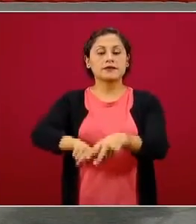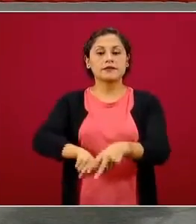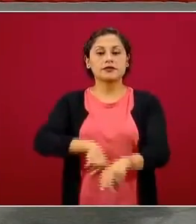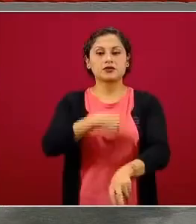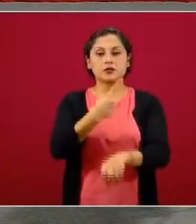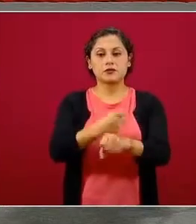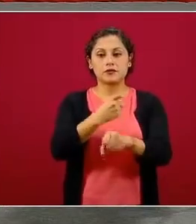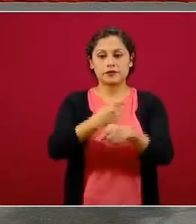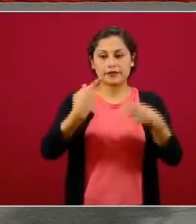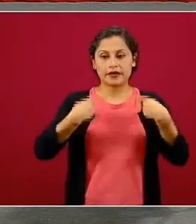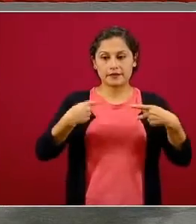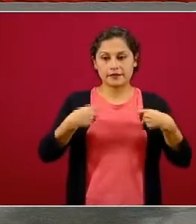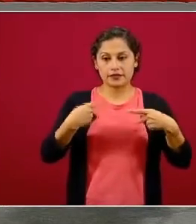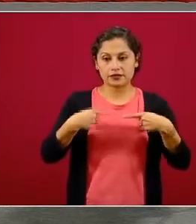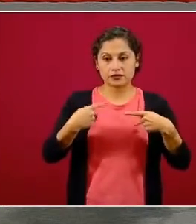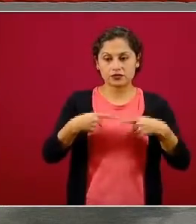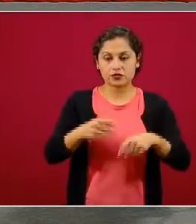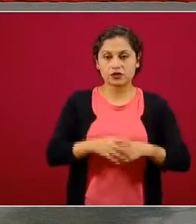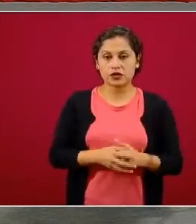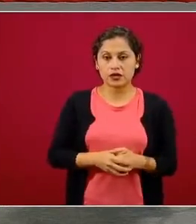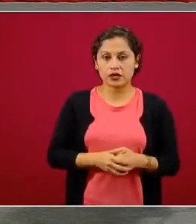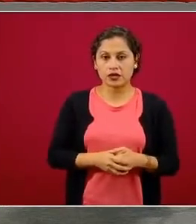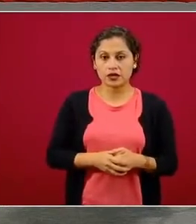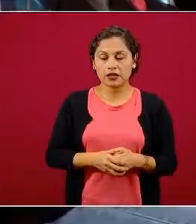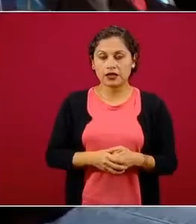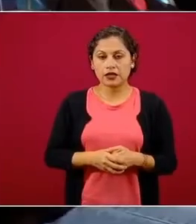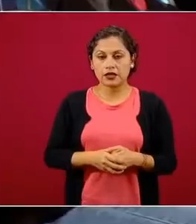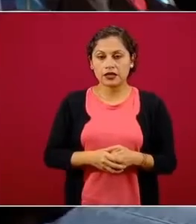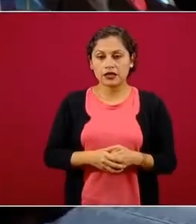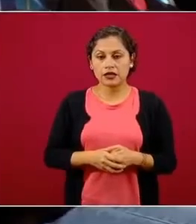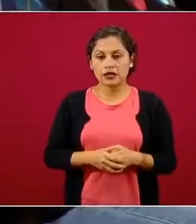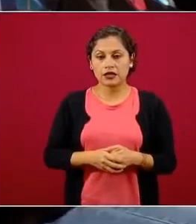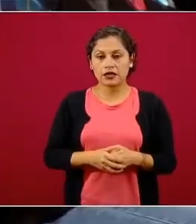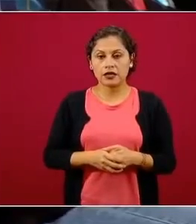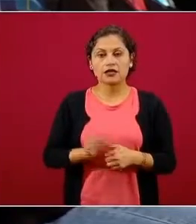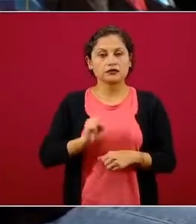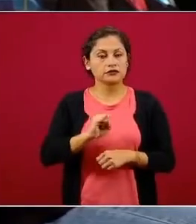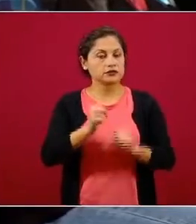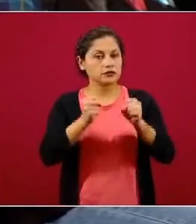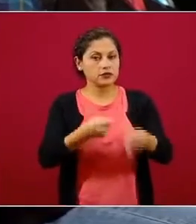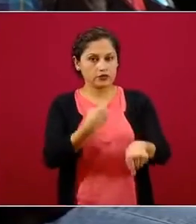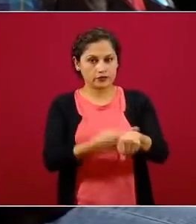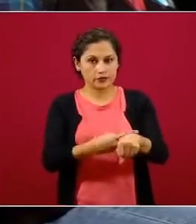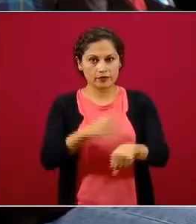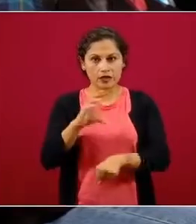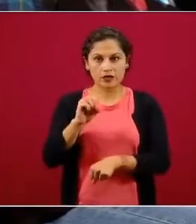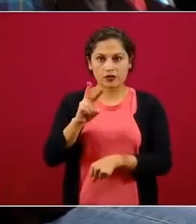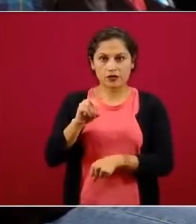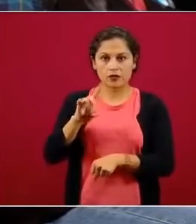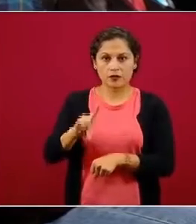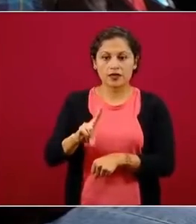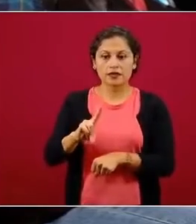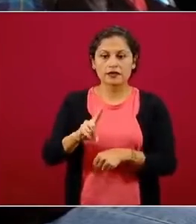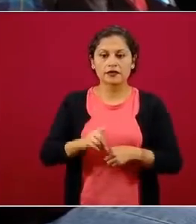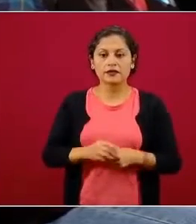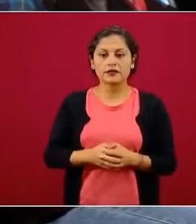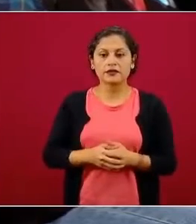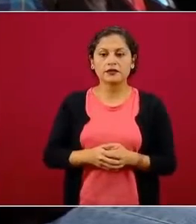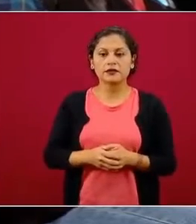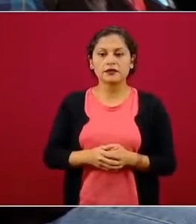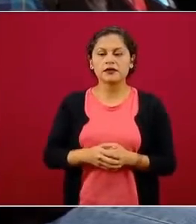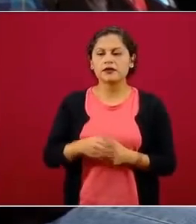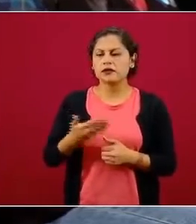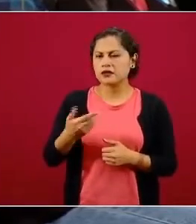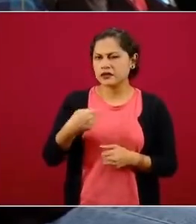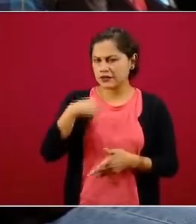persona que se confirmó con COVID al día siguiente de la conferencia de Lieja o